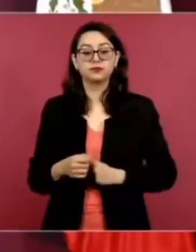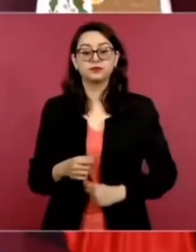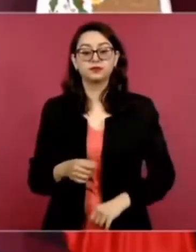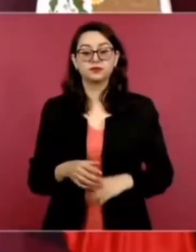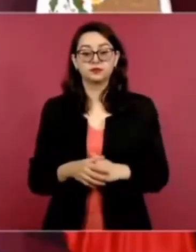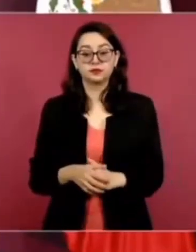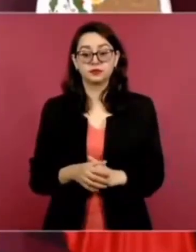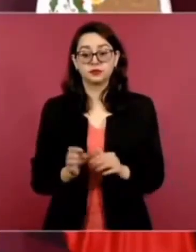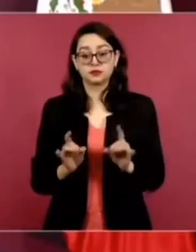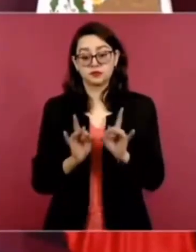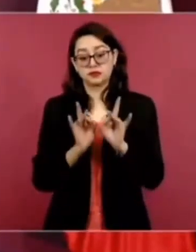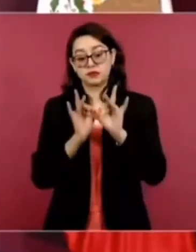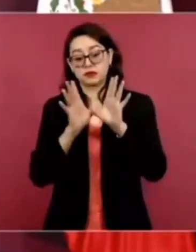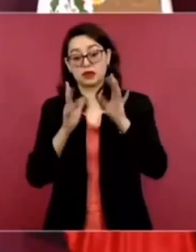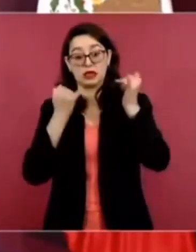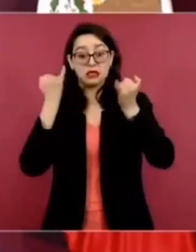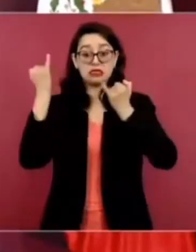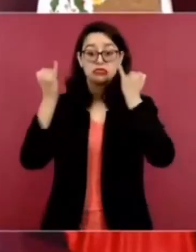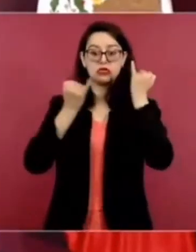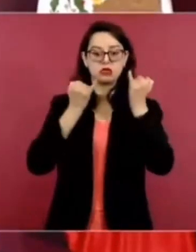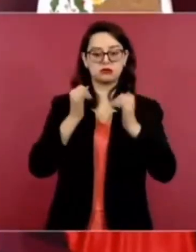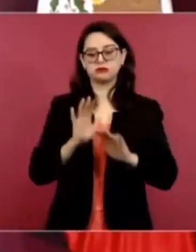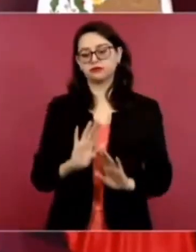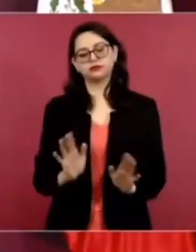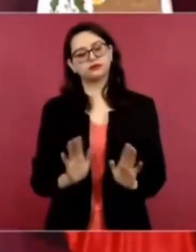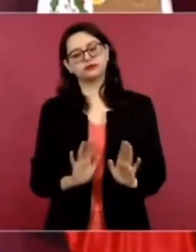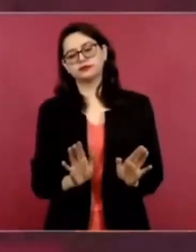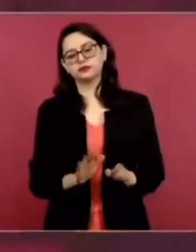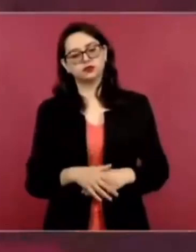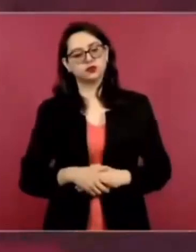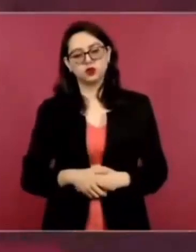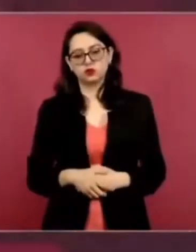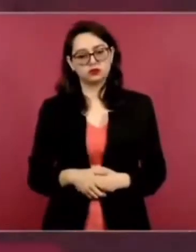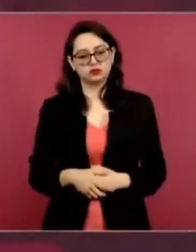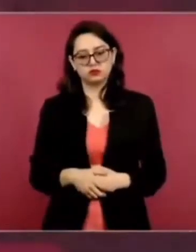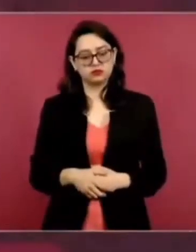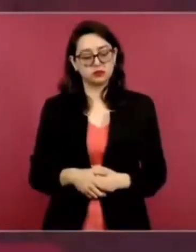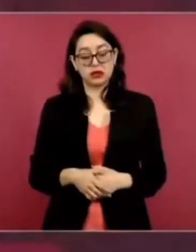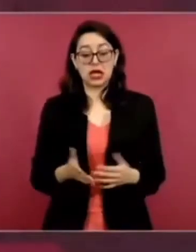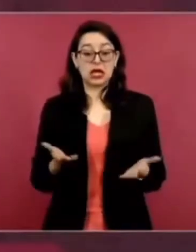malas interpretaciones. No se puede a veces el justo medio.